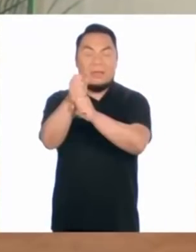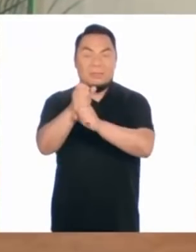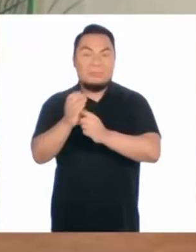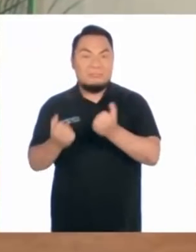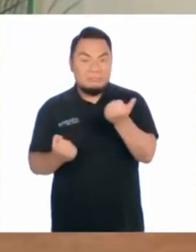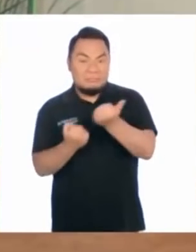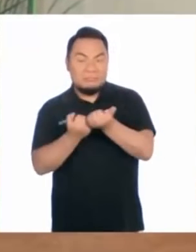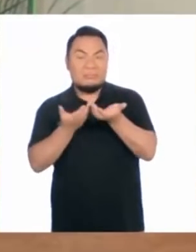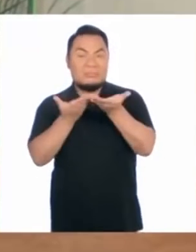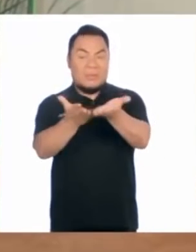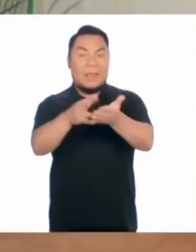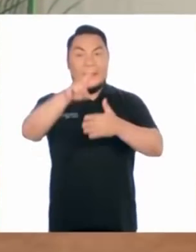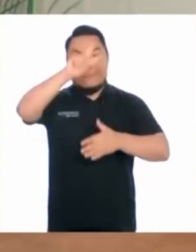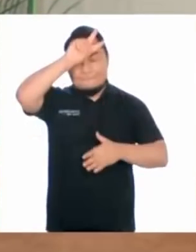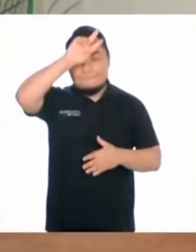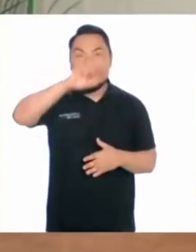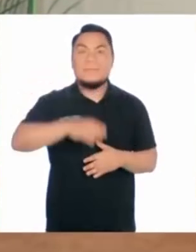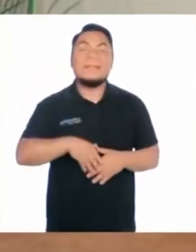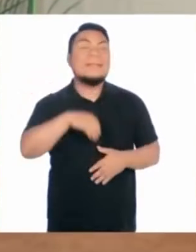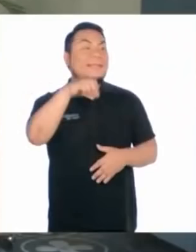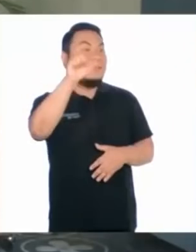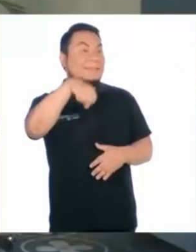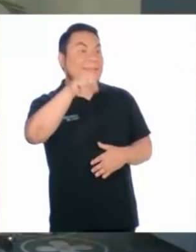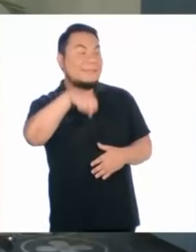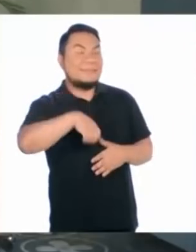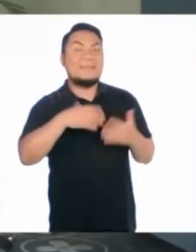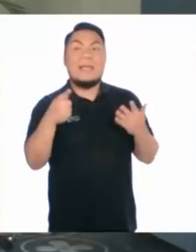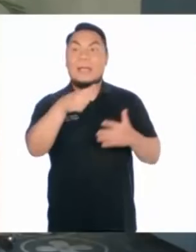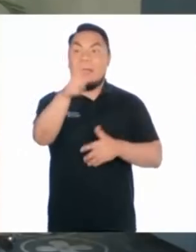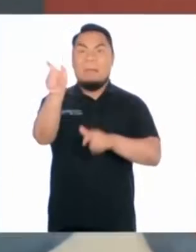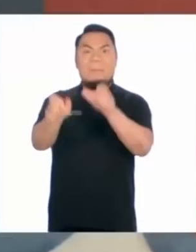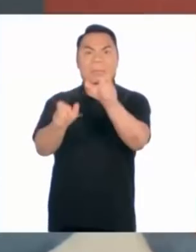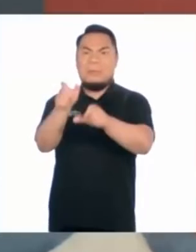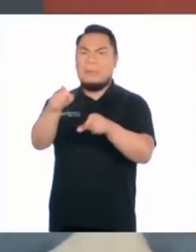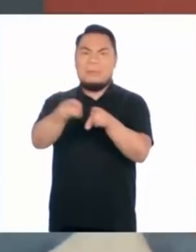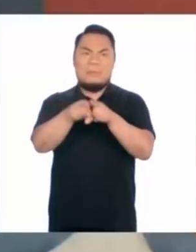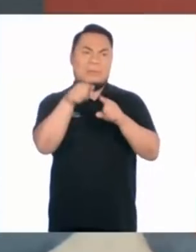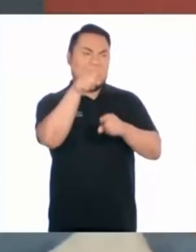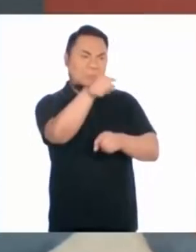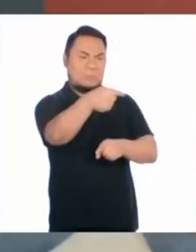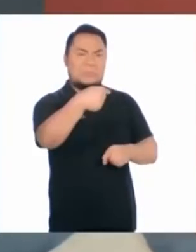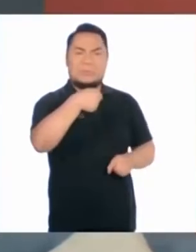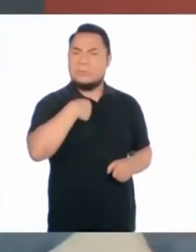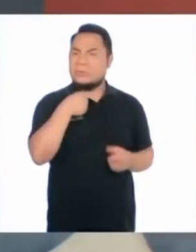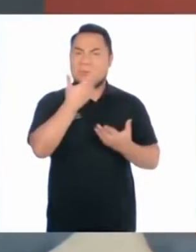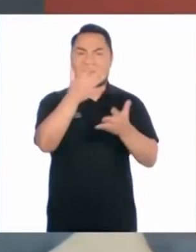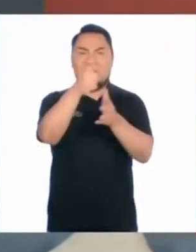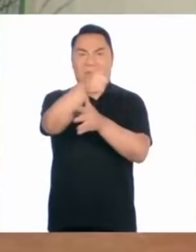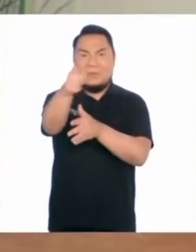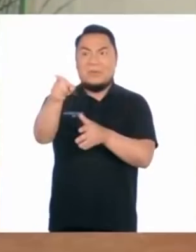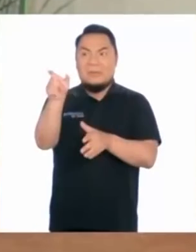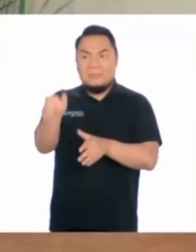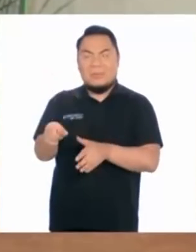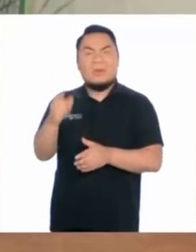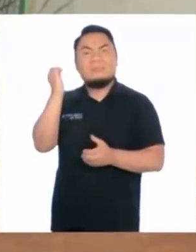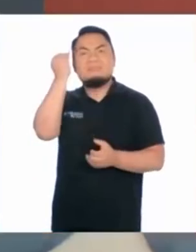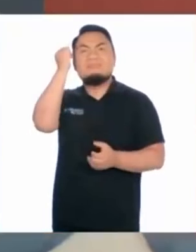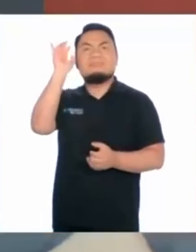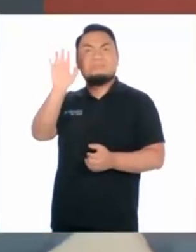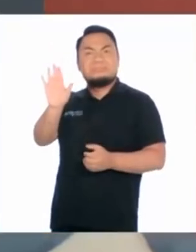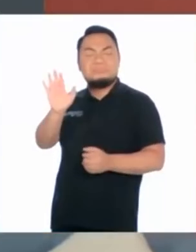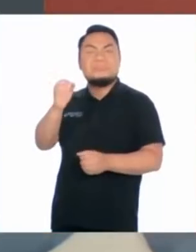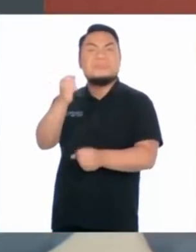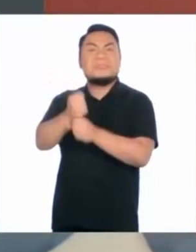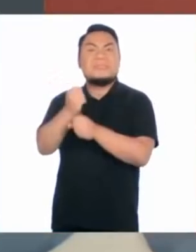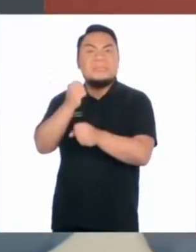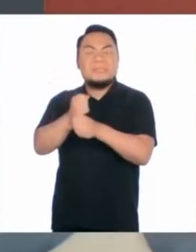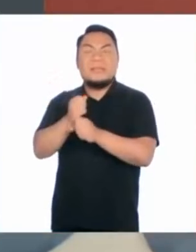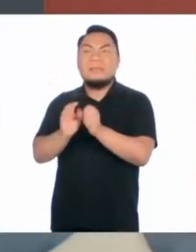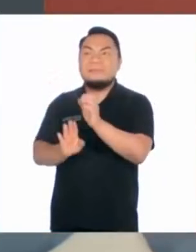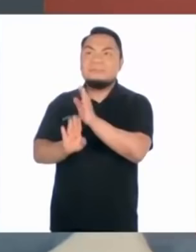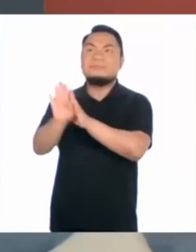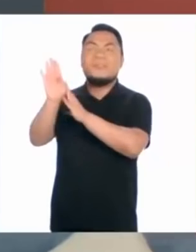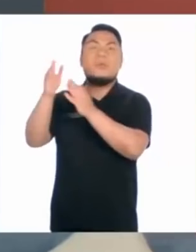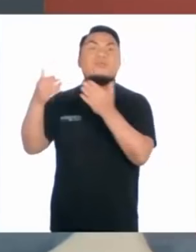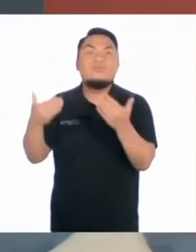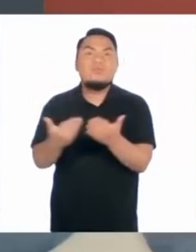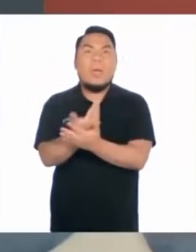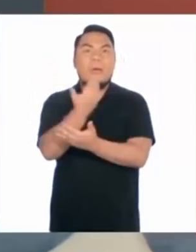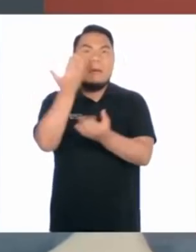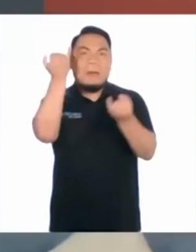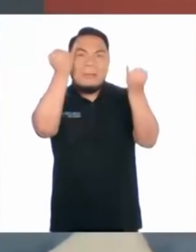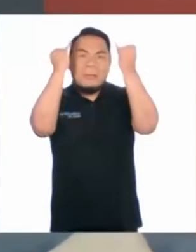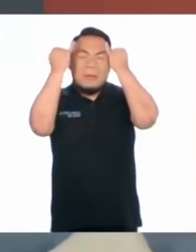logrado aportar a nuestro país. Así es, Mario. Y son personas como tú, como yo y como ustedes que han tenido una gran idea